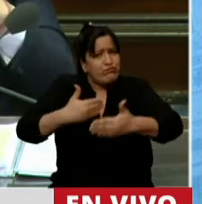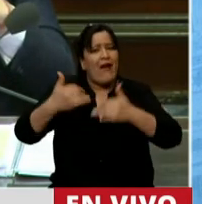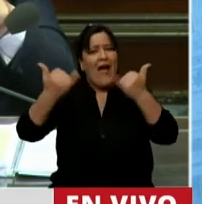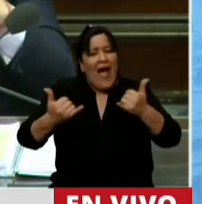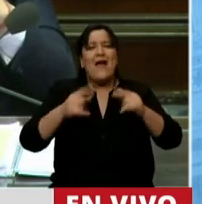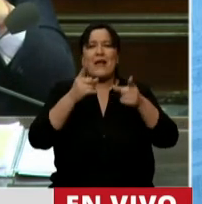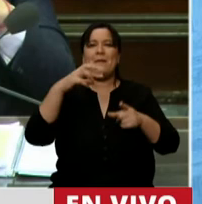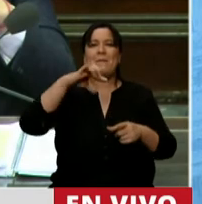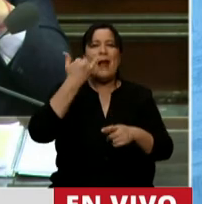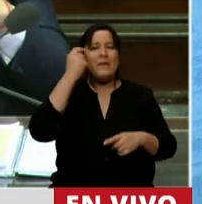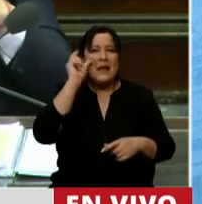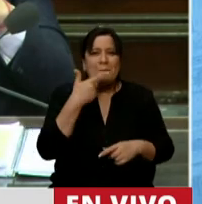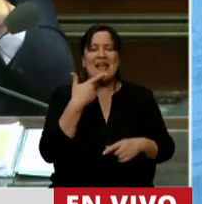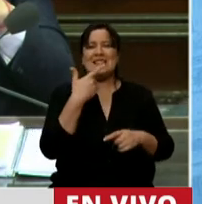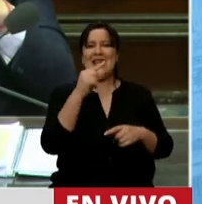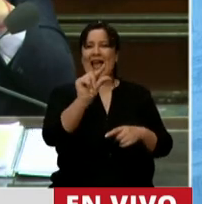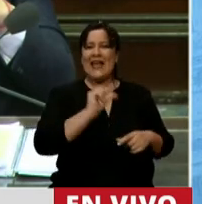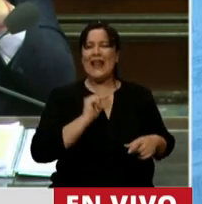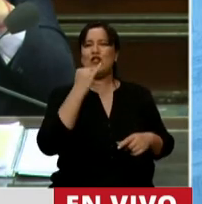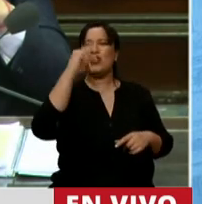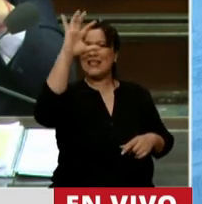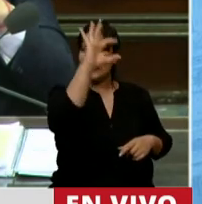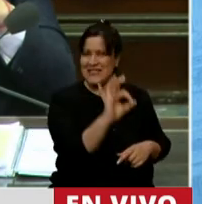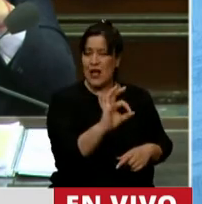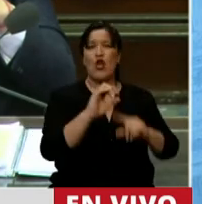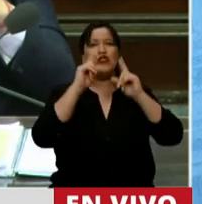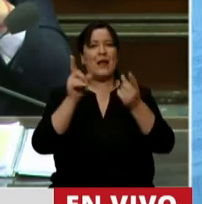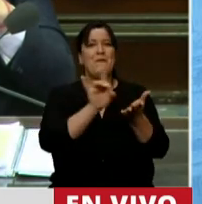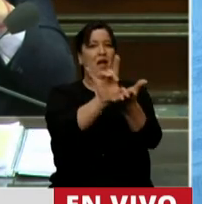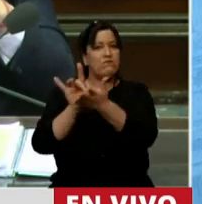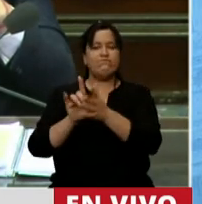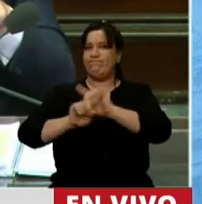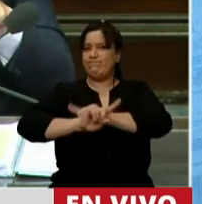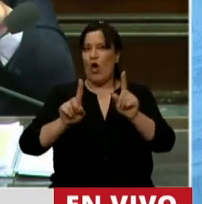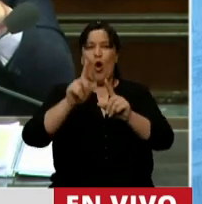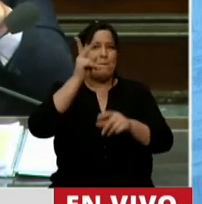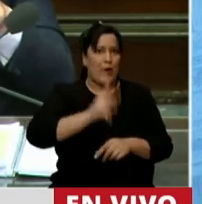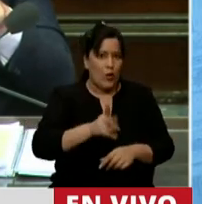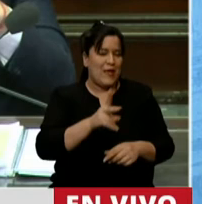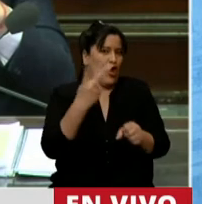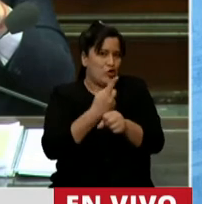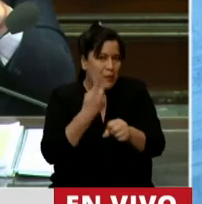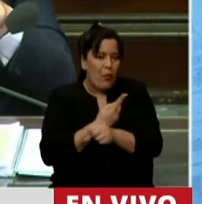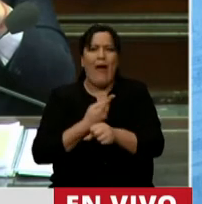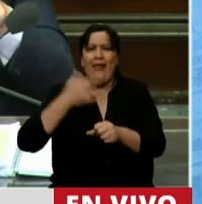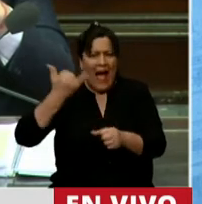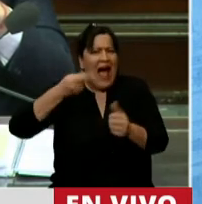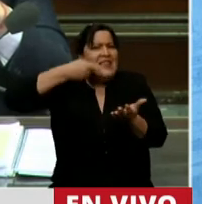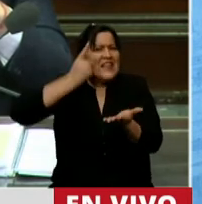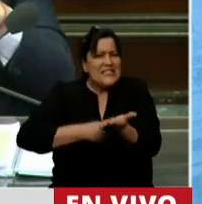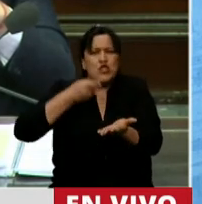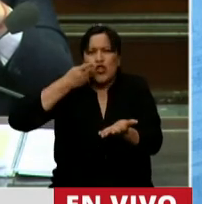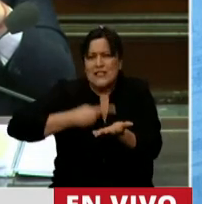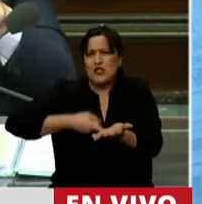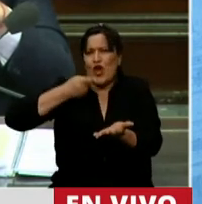para las pequeñas y medianas empresas, se decretó la prohibición de los despidos, entre otras medidas. Aún así, todas estas